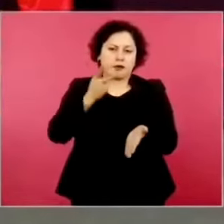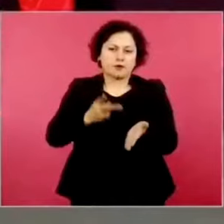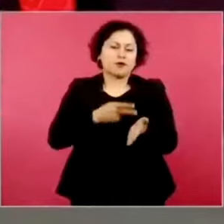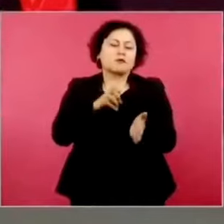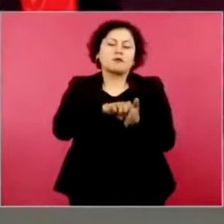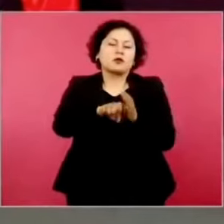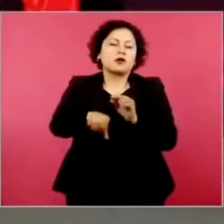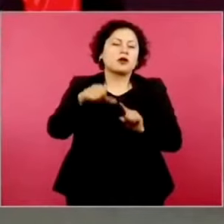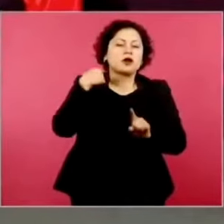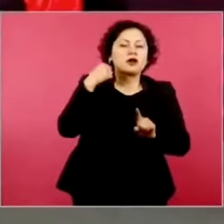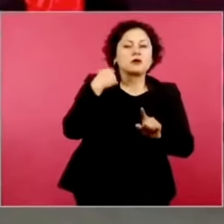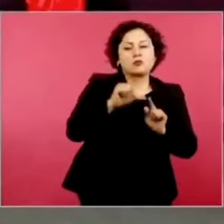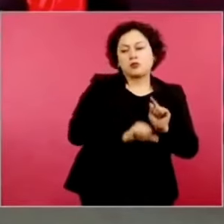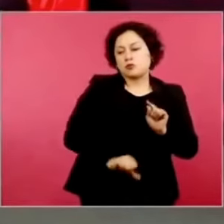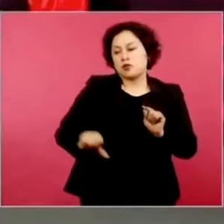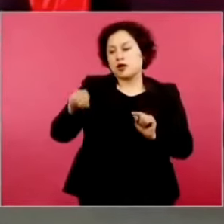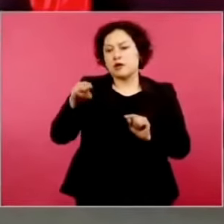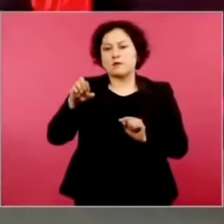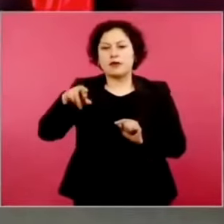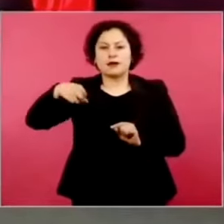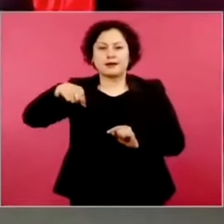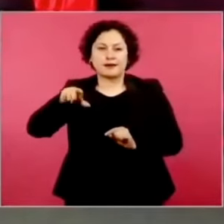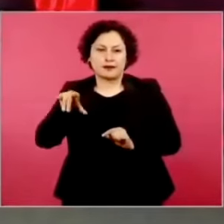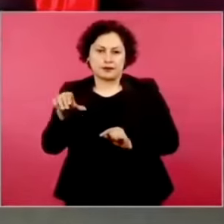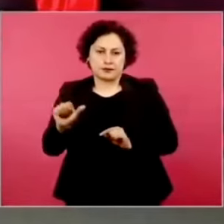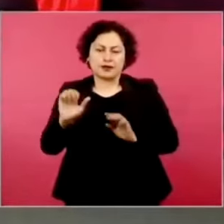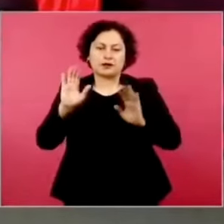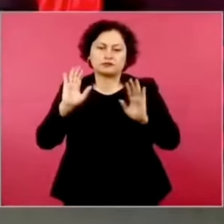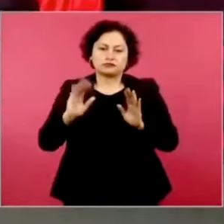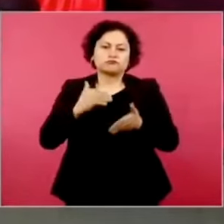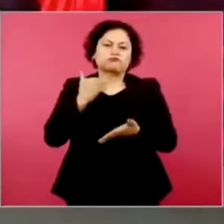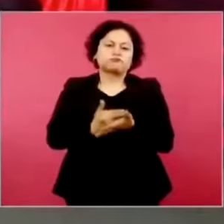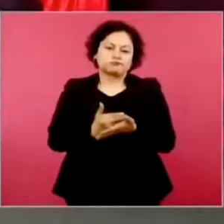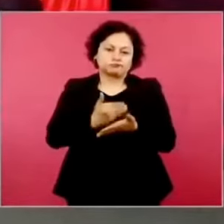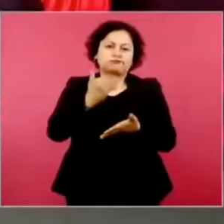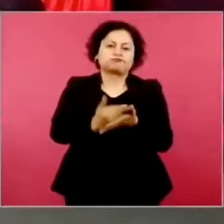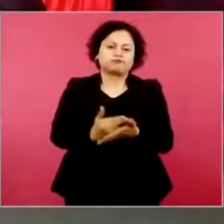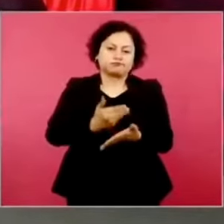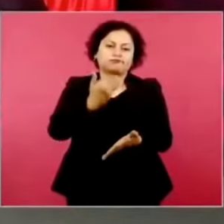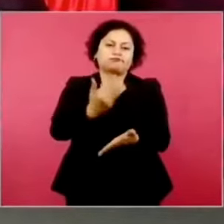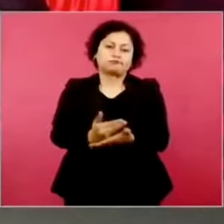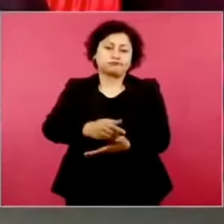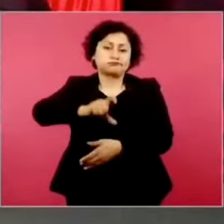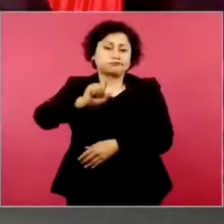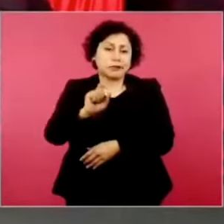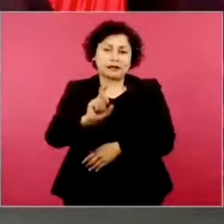o 30, me están parando.